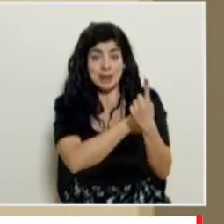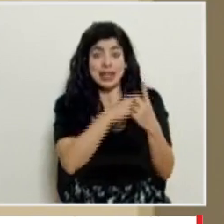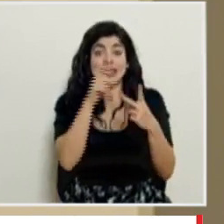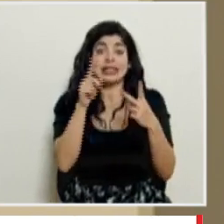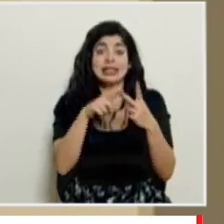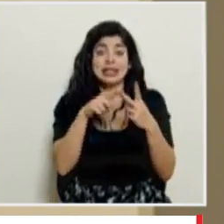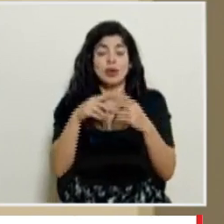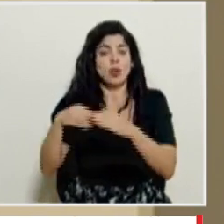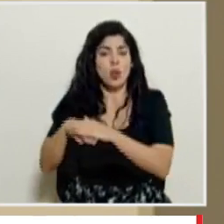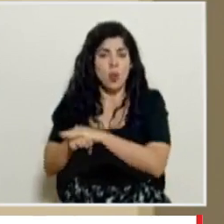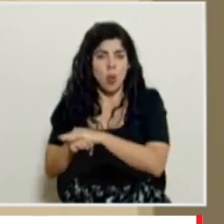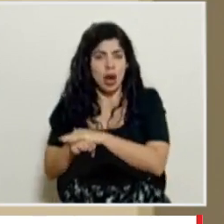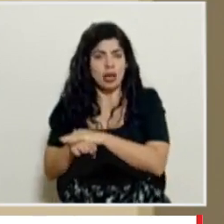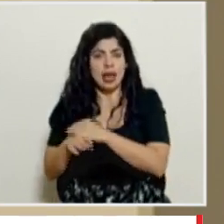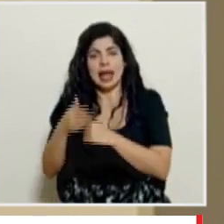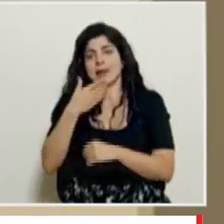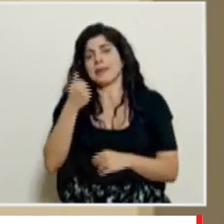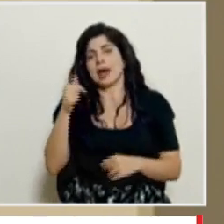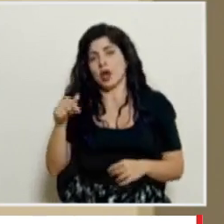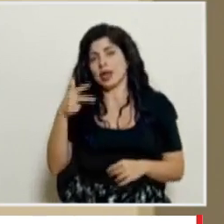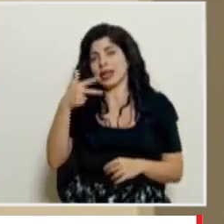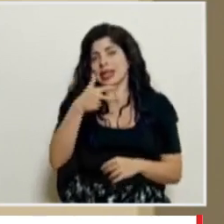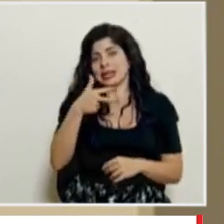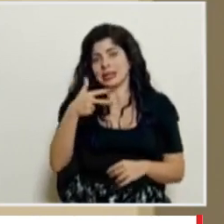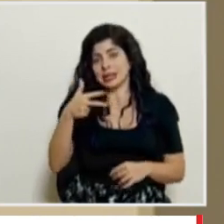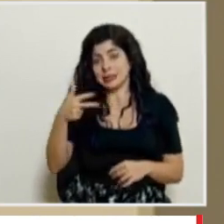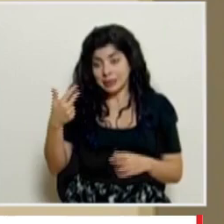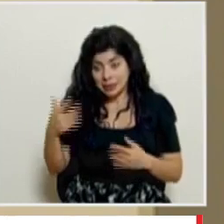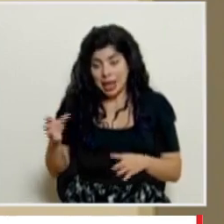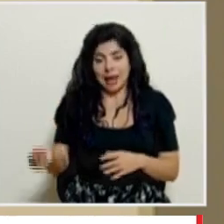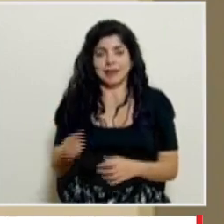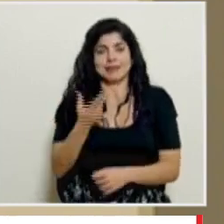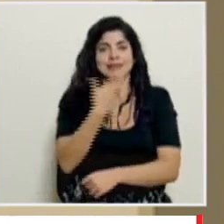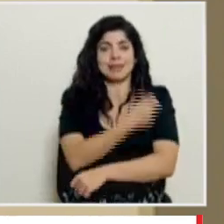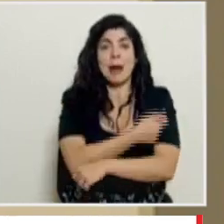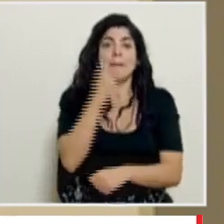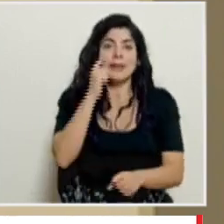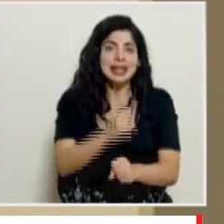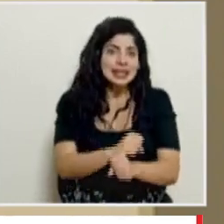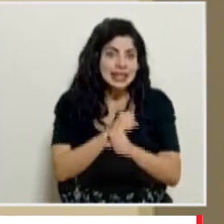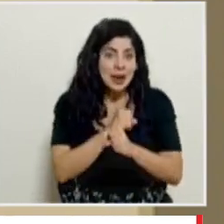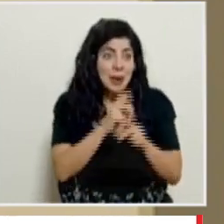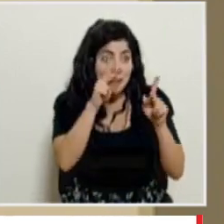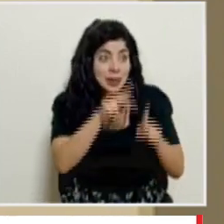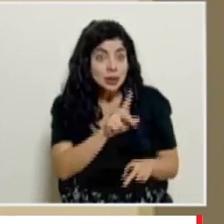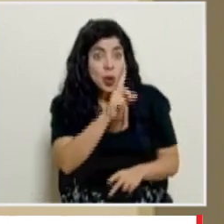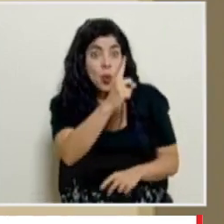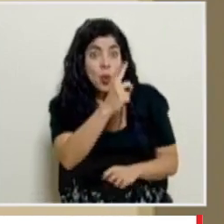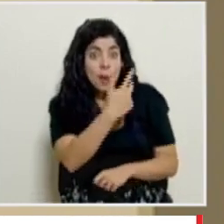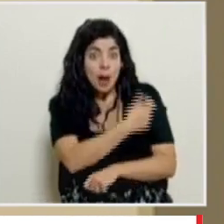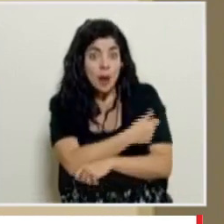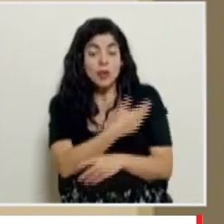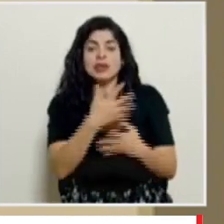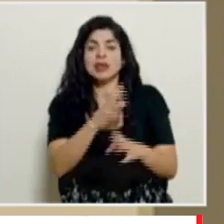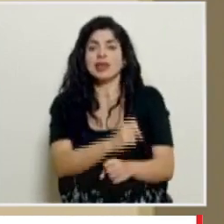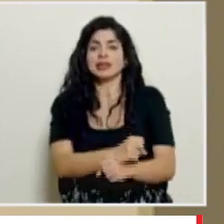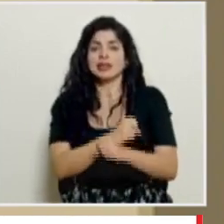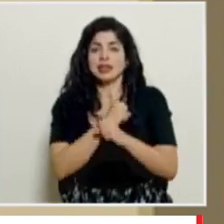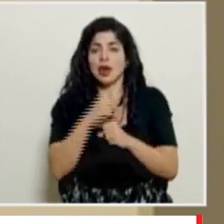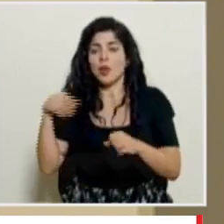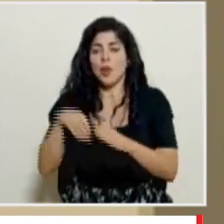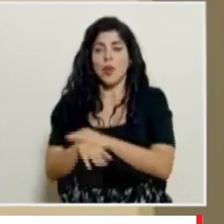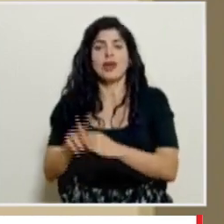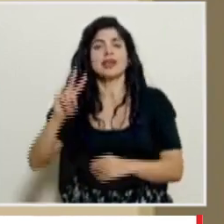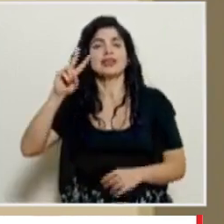completo es guardar las tres semanas de tal forma que usted garantice que la persona que recibió una dosis ya tiene garantizada la segunda